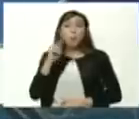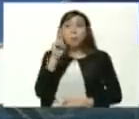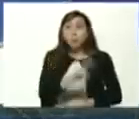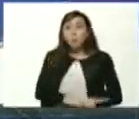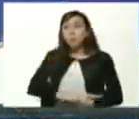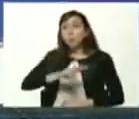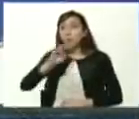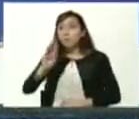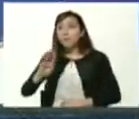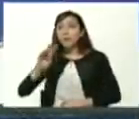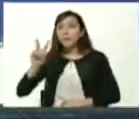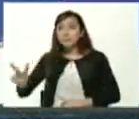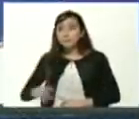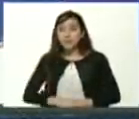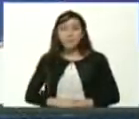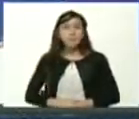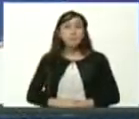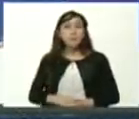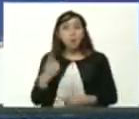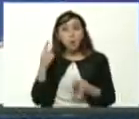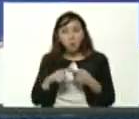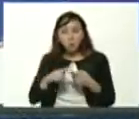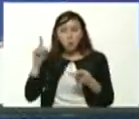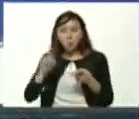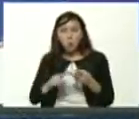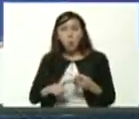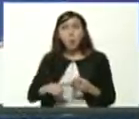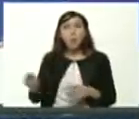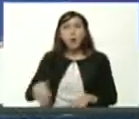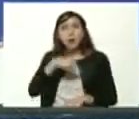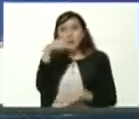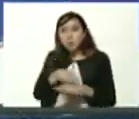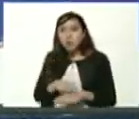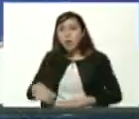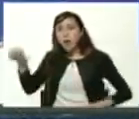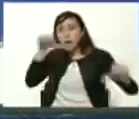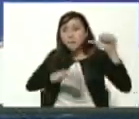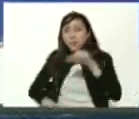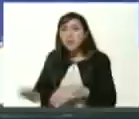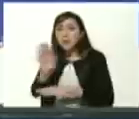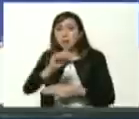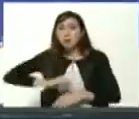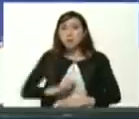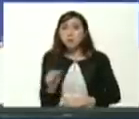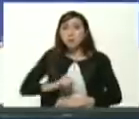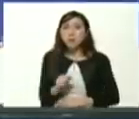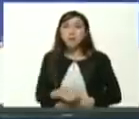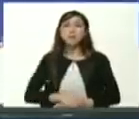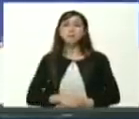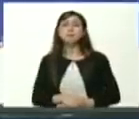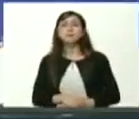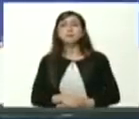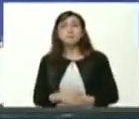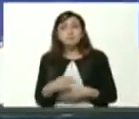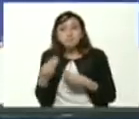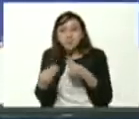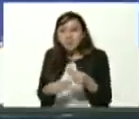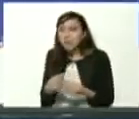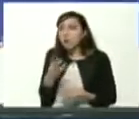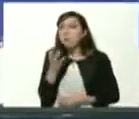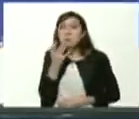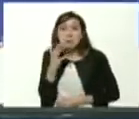otra de ellas la universidad nacional experimental de la seguridad para poner dos